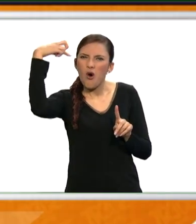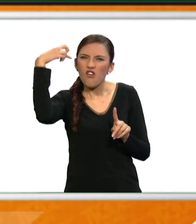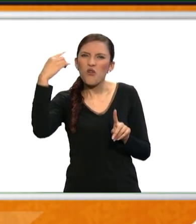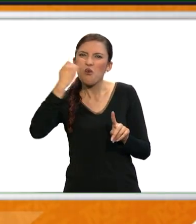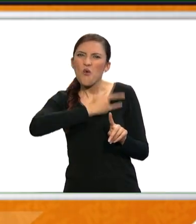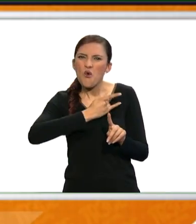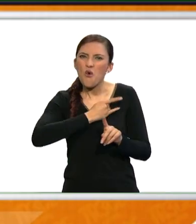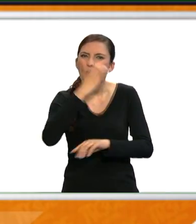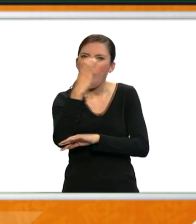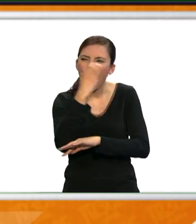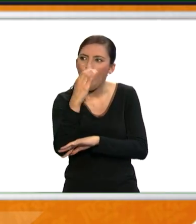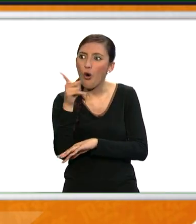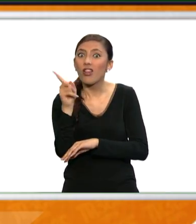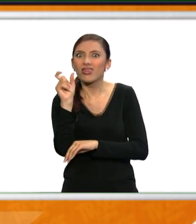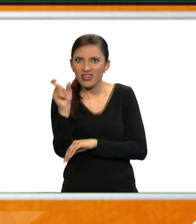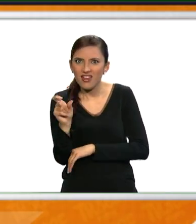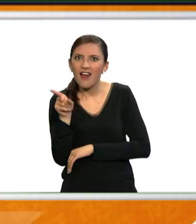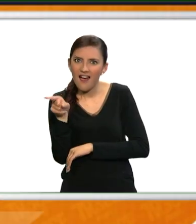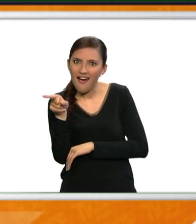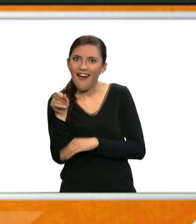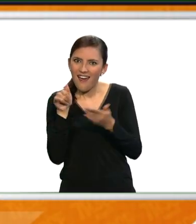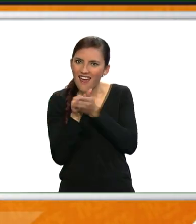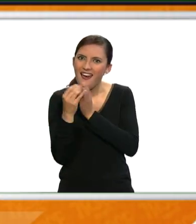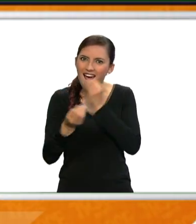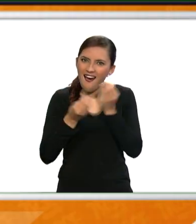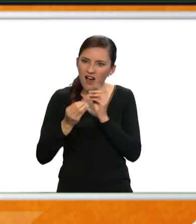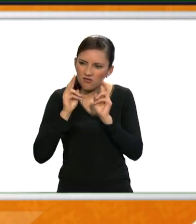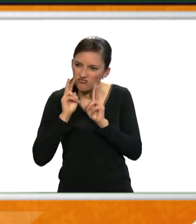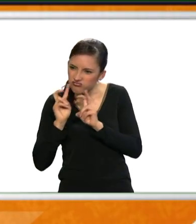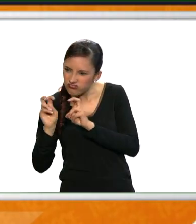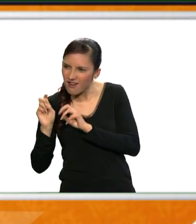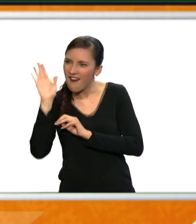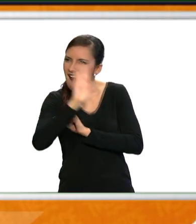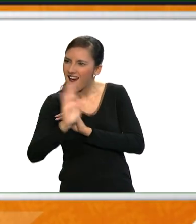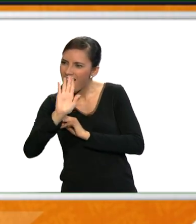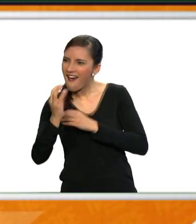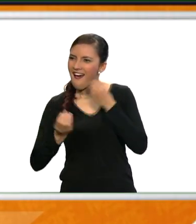de Colombia, pues estén haciendo películas en sus regiones.